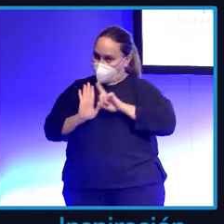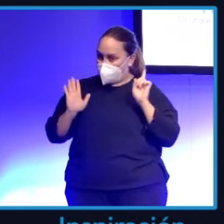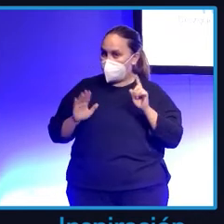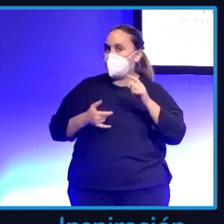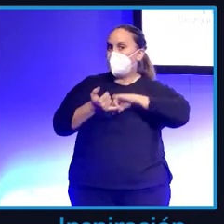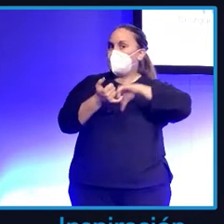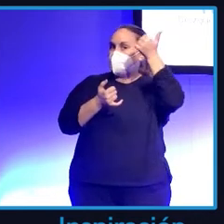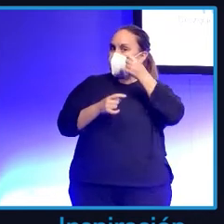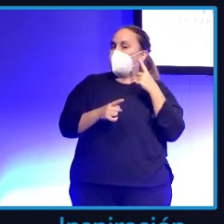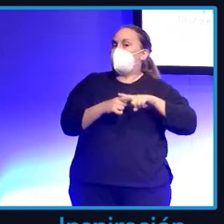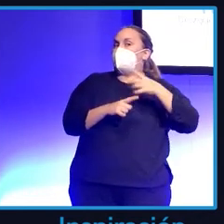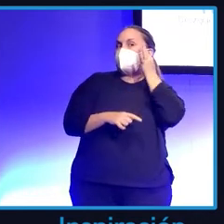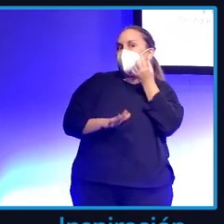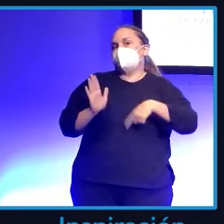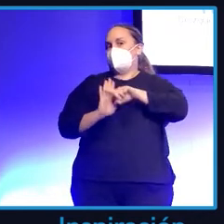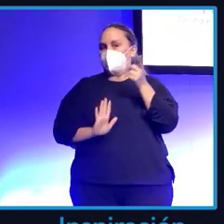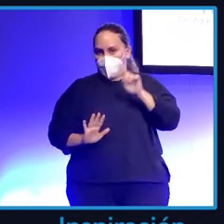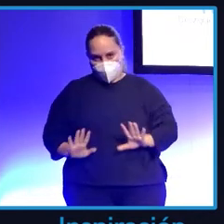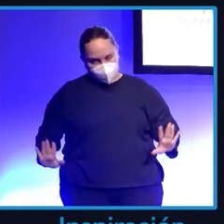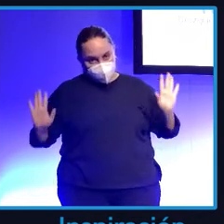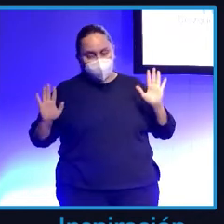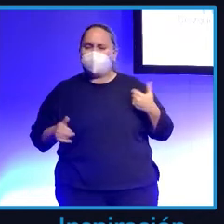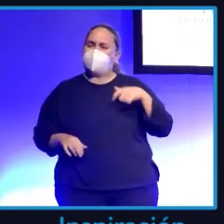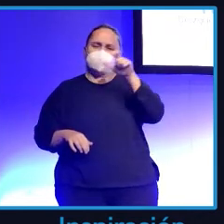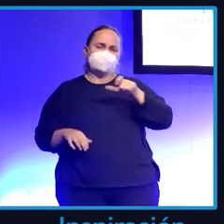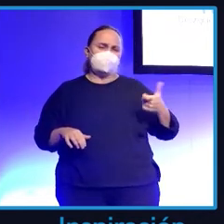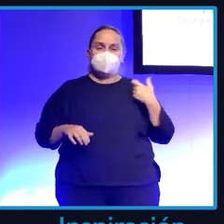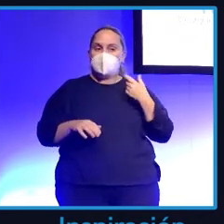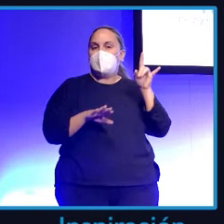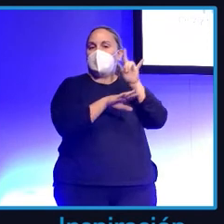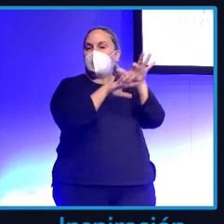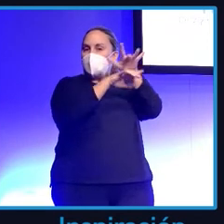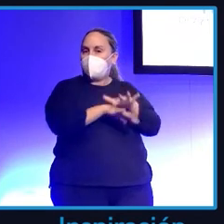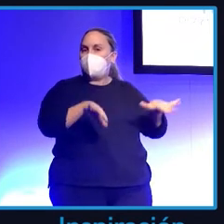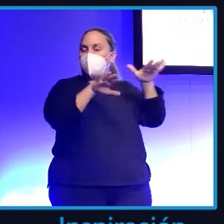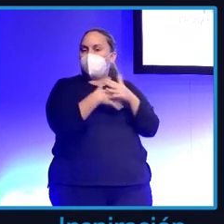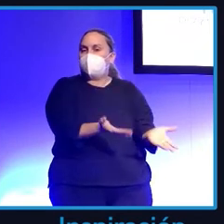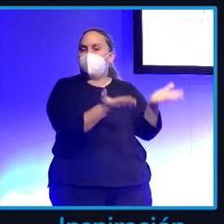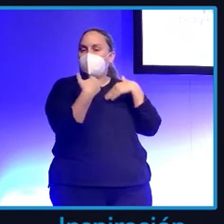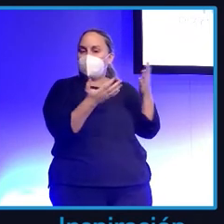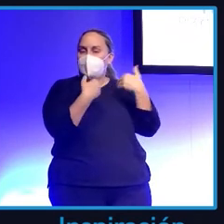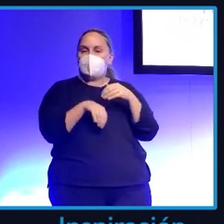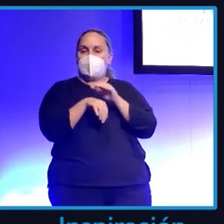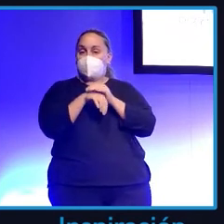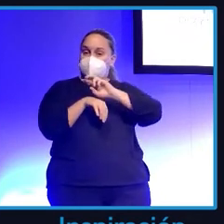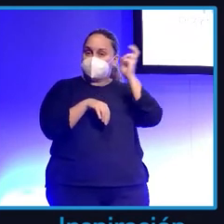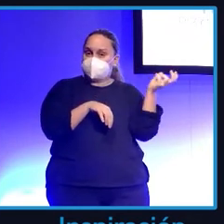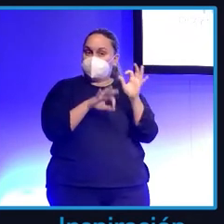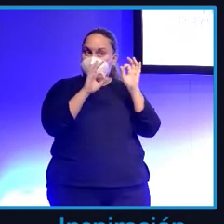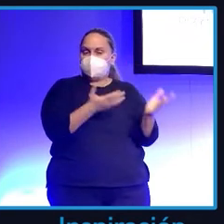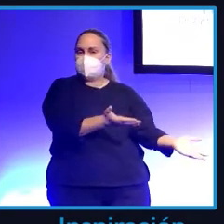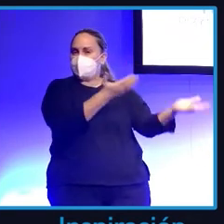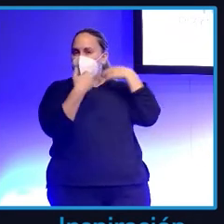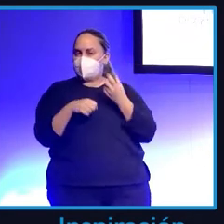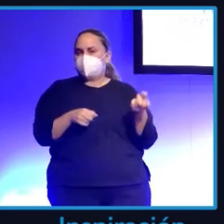básicamente gente que yo conocí por redes sociales y les engañé de aquella manera, como a mi amiga Inesli Pergeide también, para que dedicaran parte de su